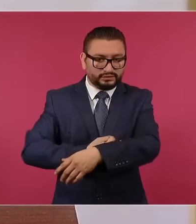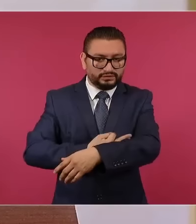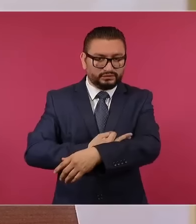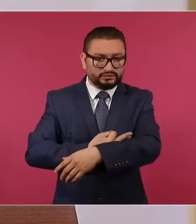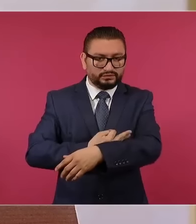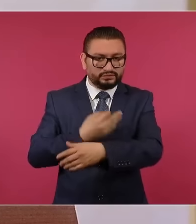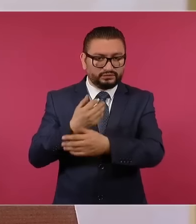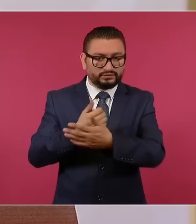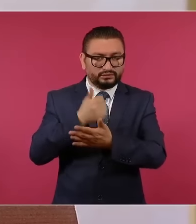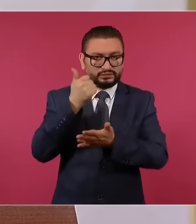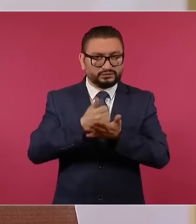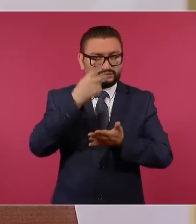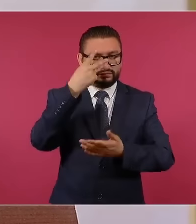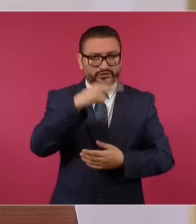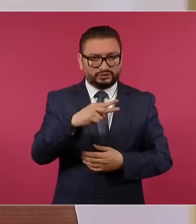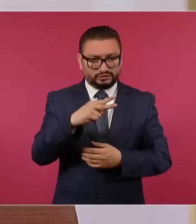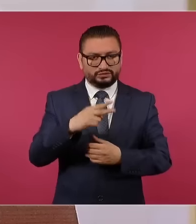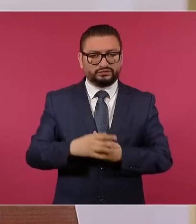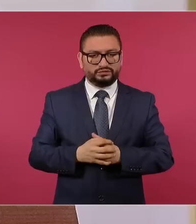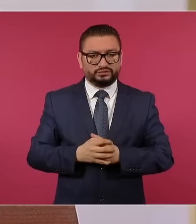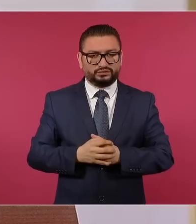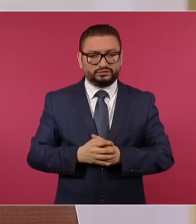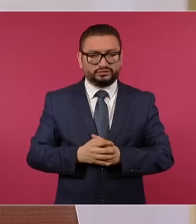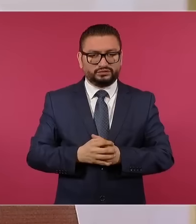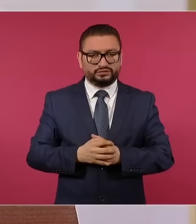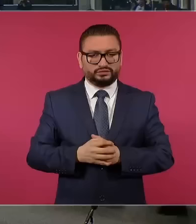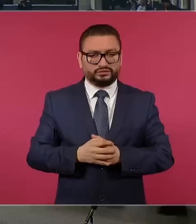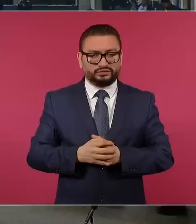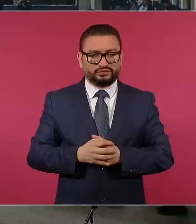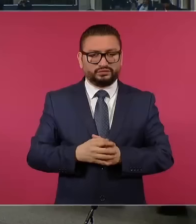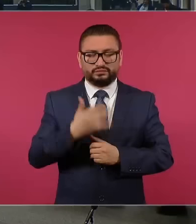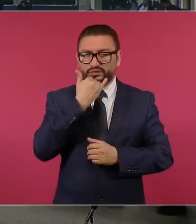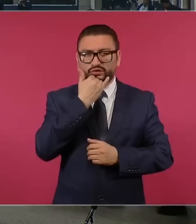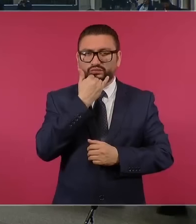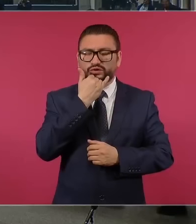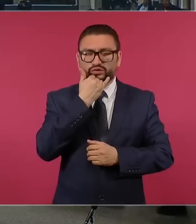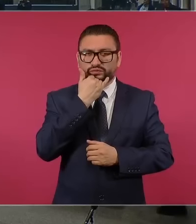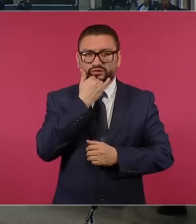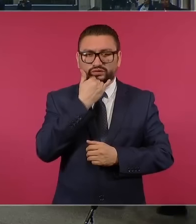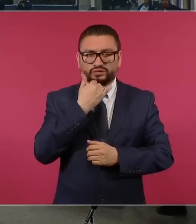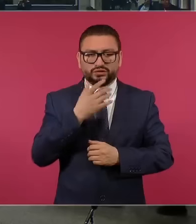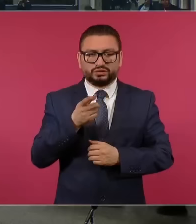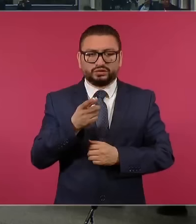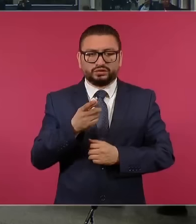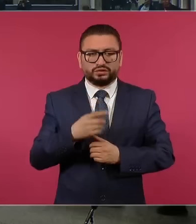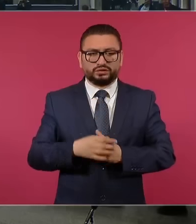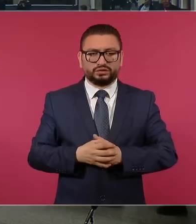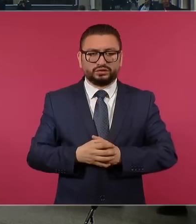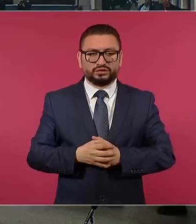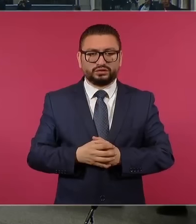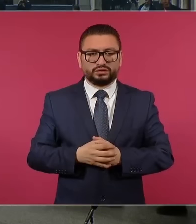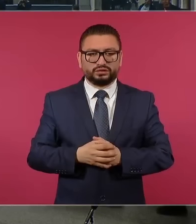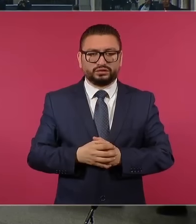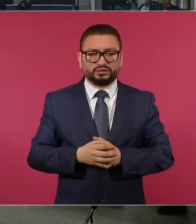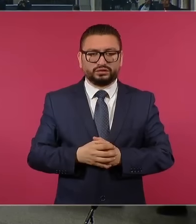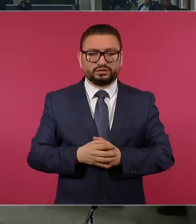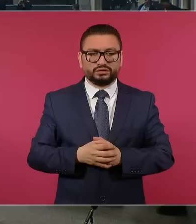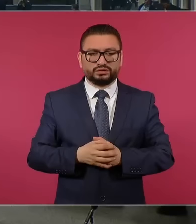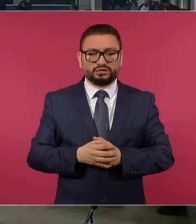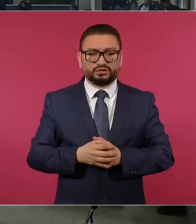de la Ciudad de México. Muchas gracias. Perdón, perdón. ¿Cómo serían las cuatro de allá? Sí,